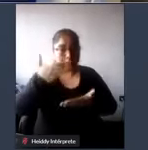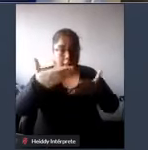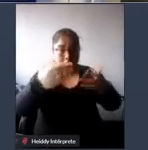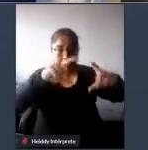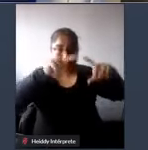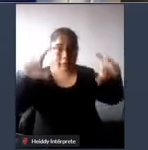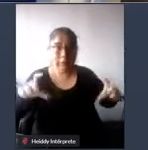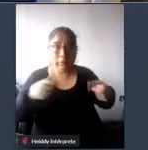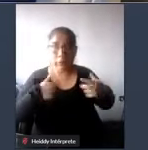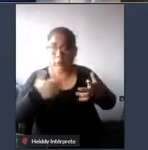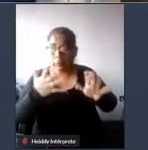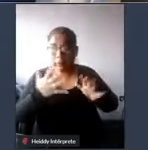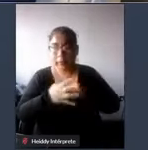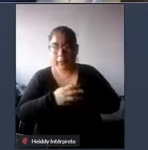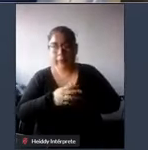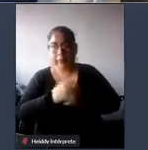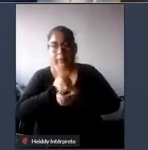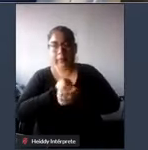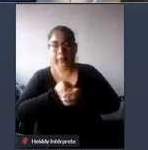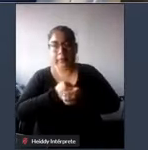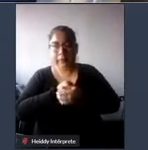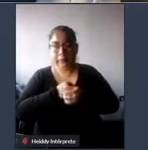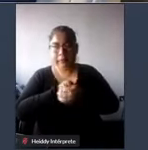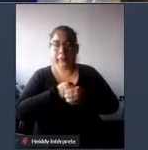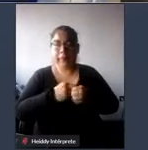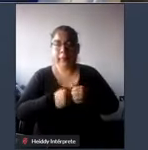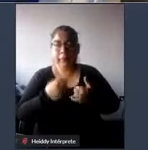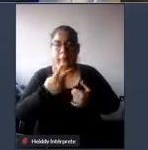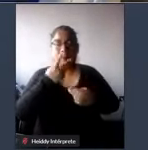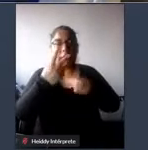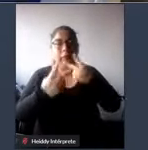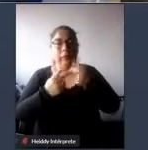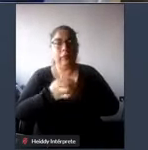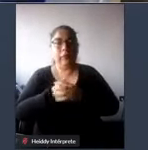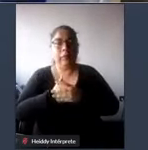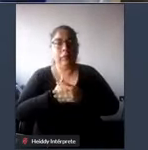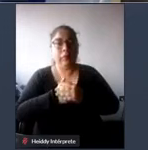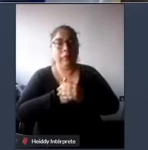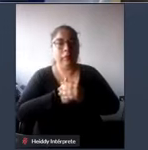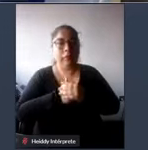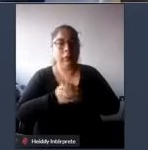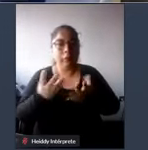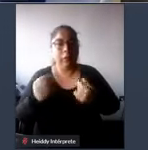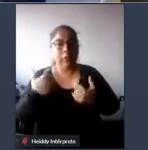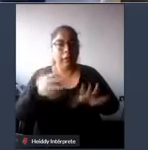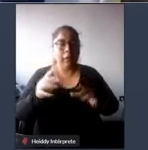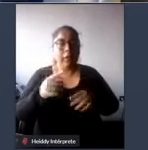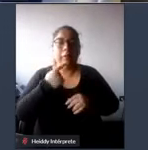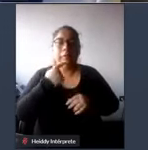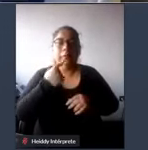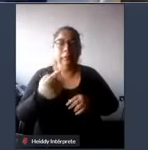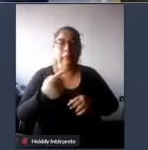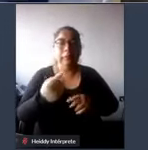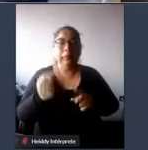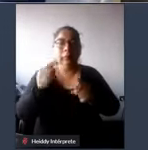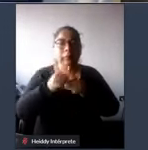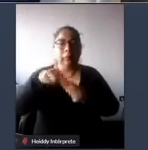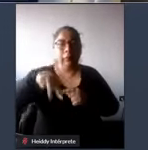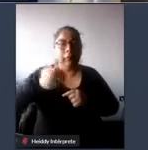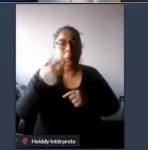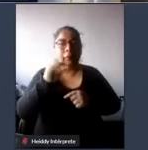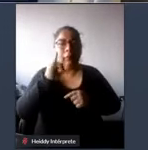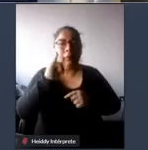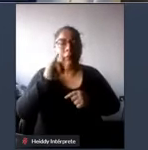entonces aquí es donde viene el inicio del problema que muy bien señaló y precisó Marivero y